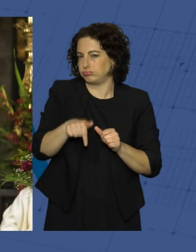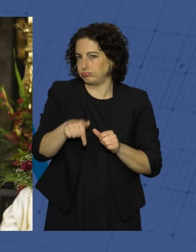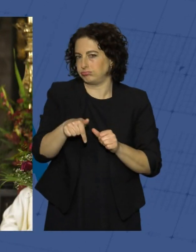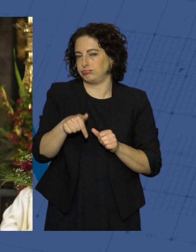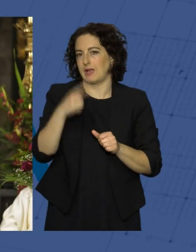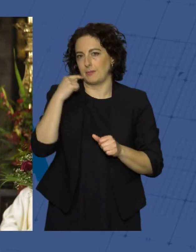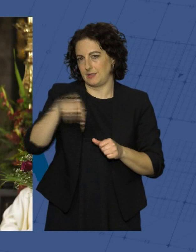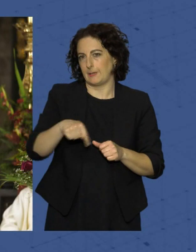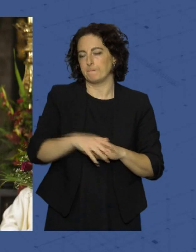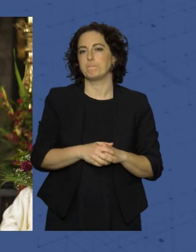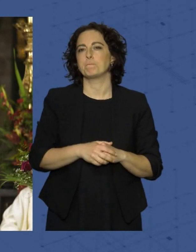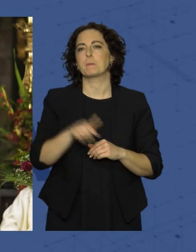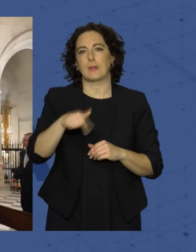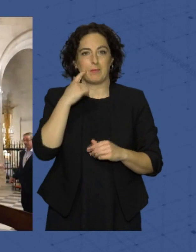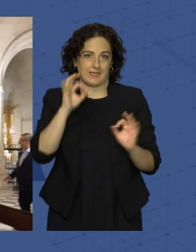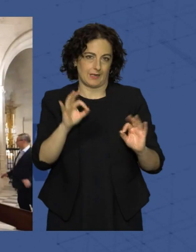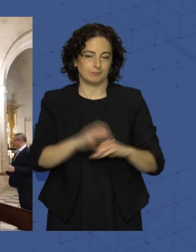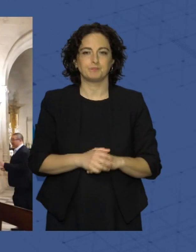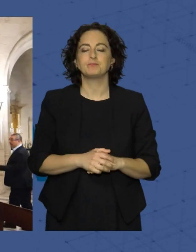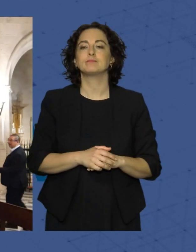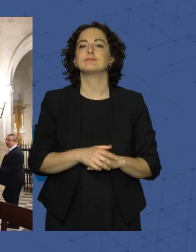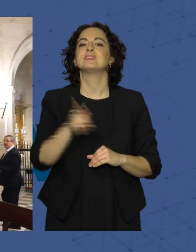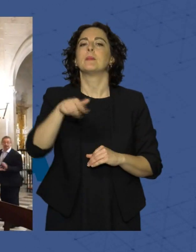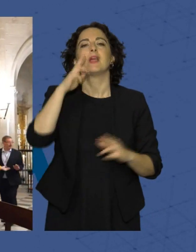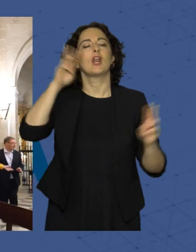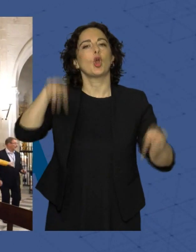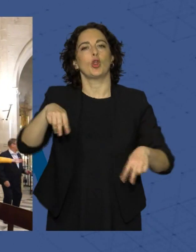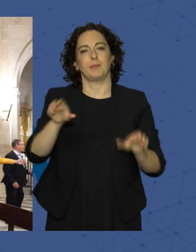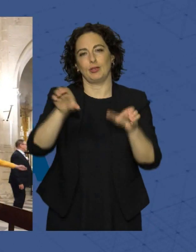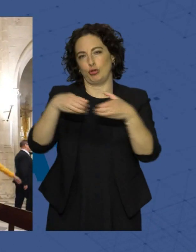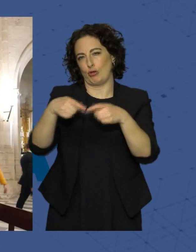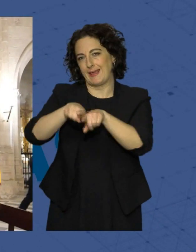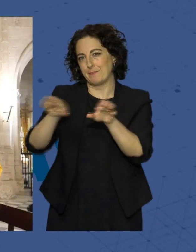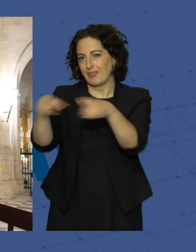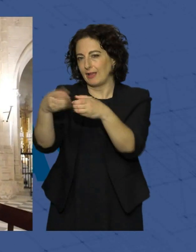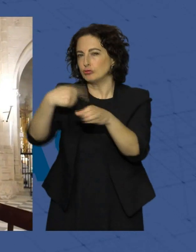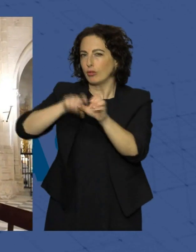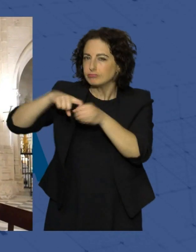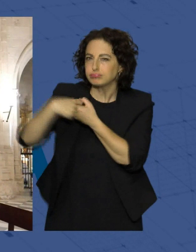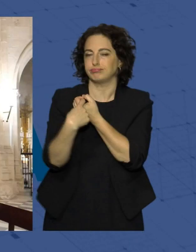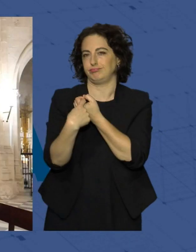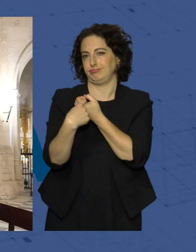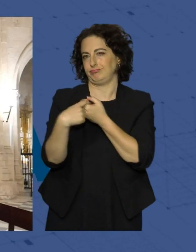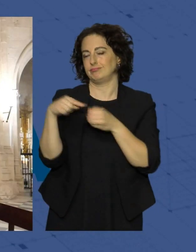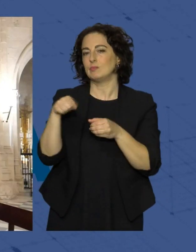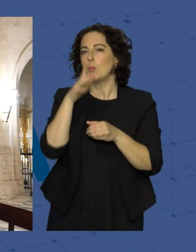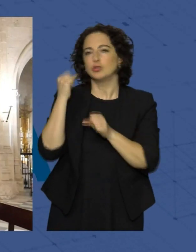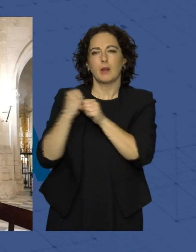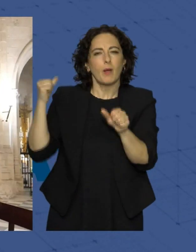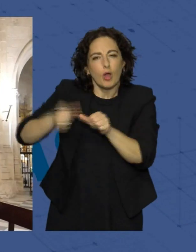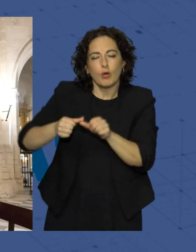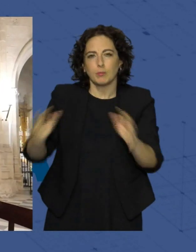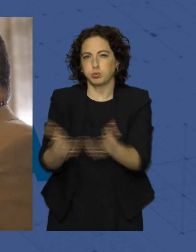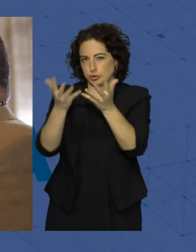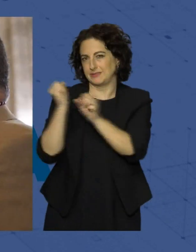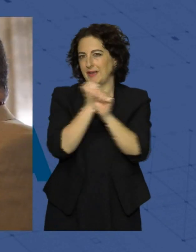tierra, Almería. Es también un reconocimiento a la hermandad y a todos los hermanos que conforman el Prendimiento por su trabajo para impulsar